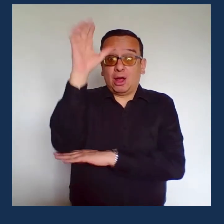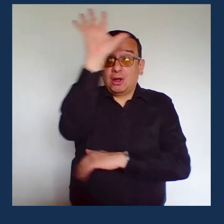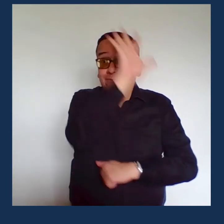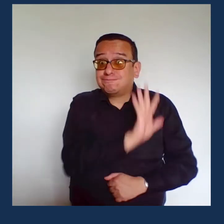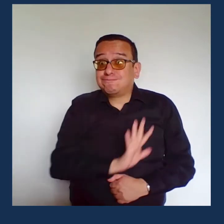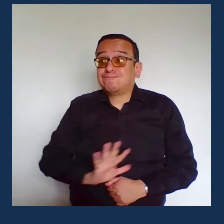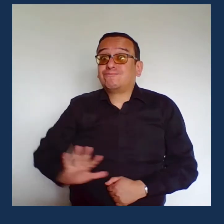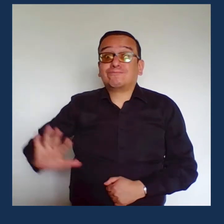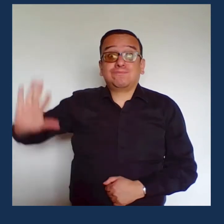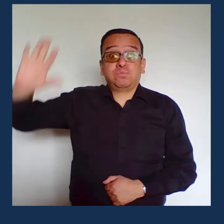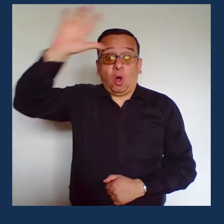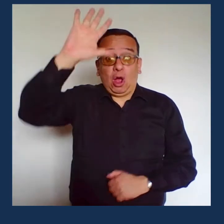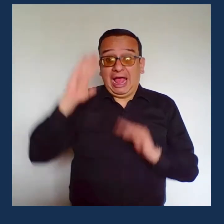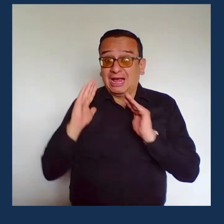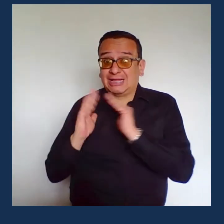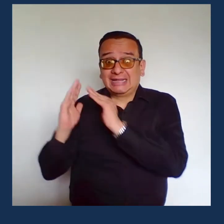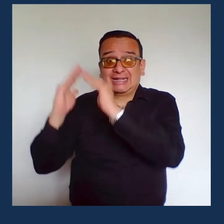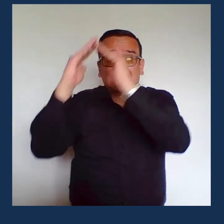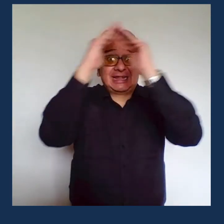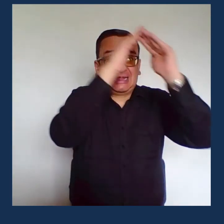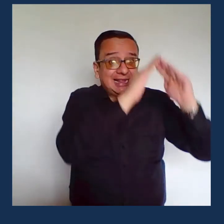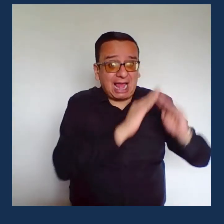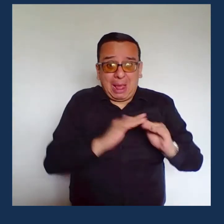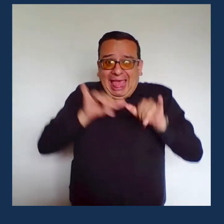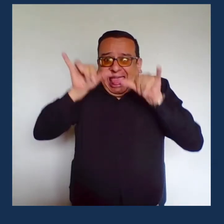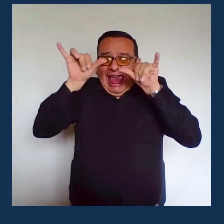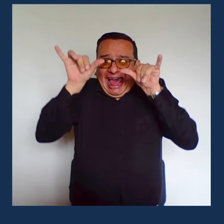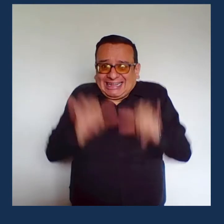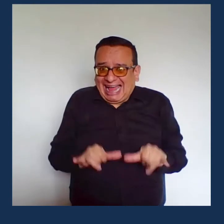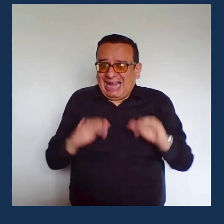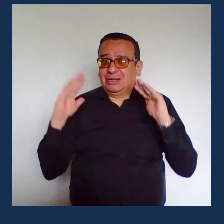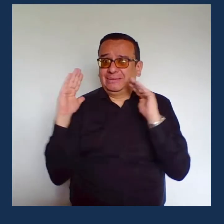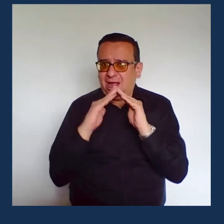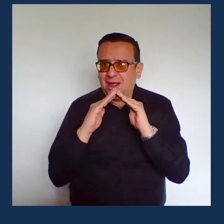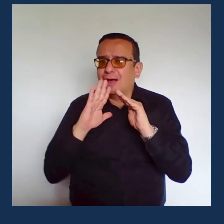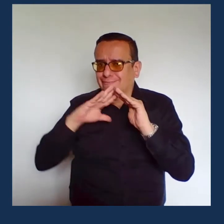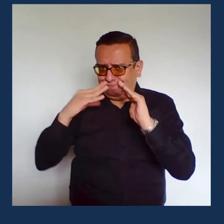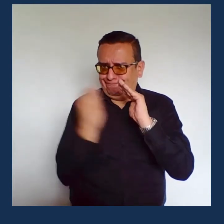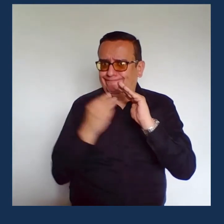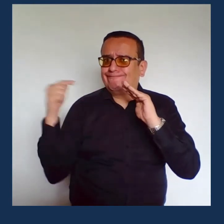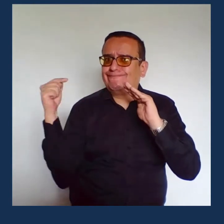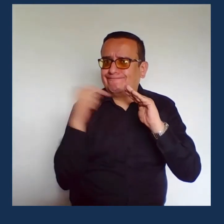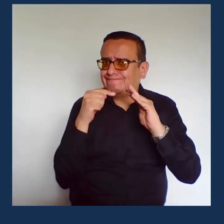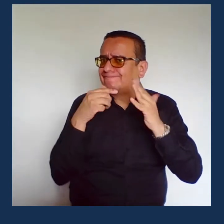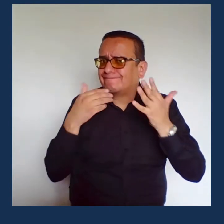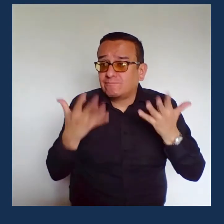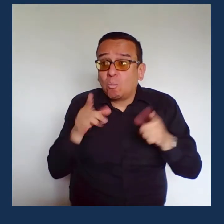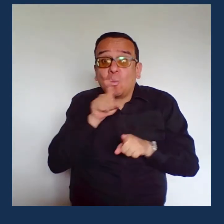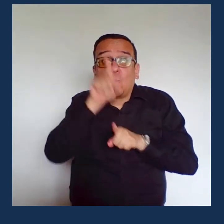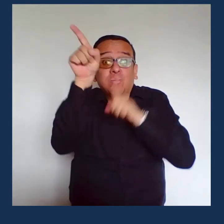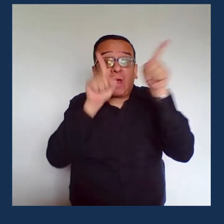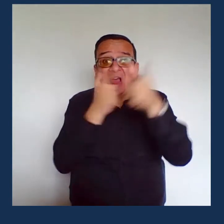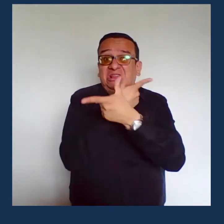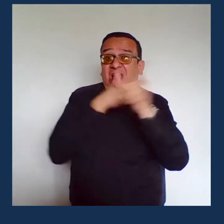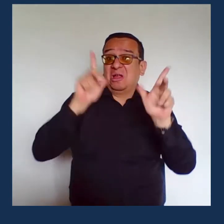Para lograr el efectivo aislamiento preventivo obligatorio también llamado cuarentena